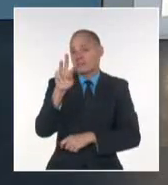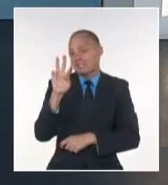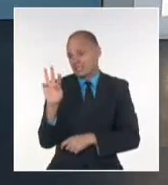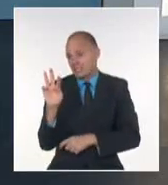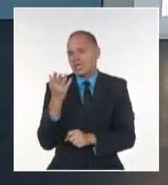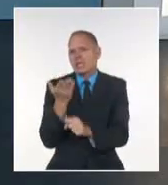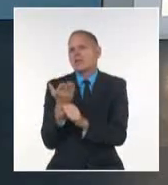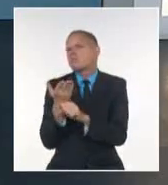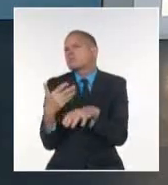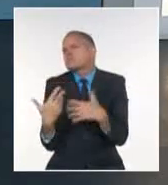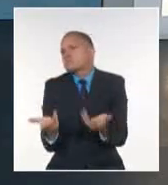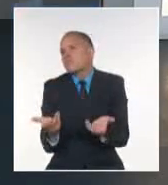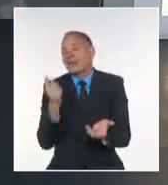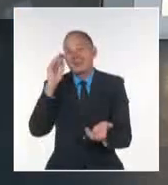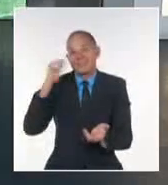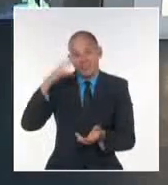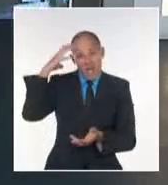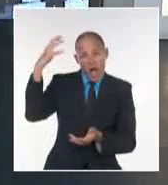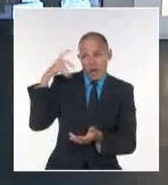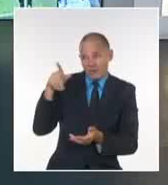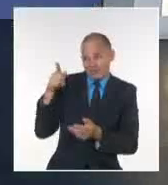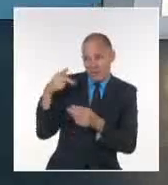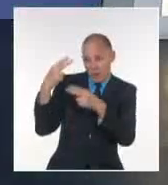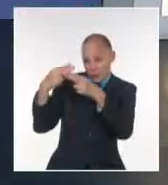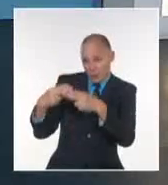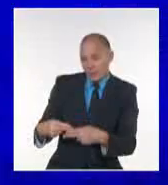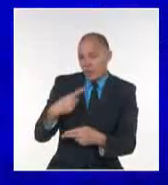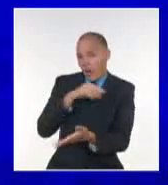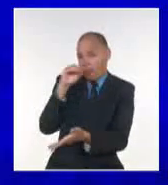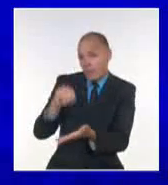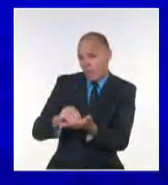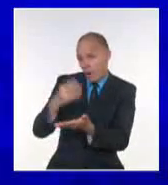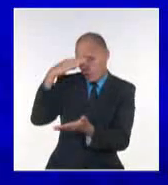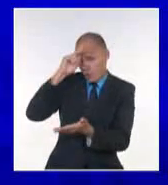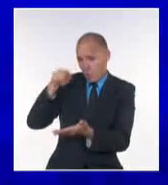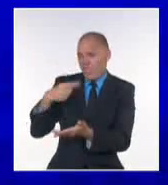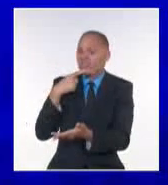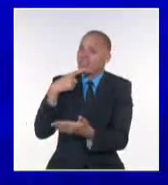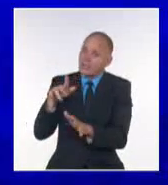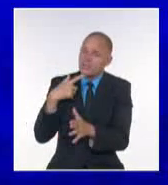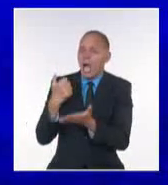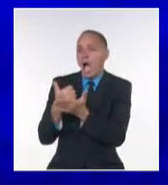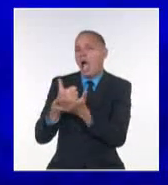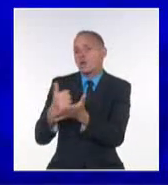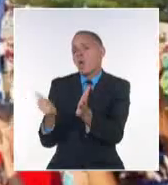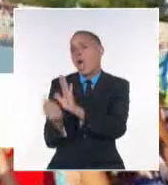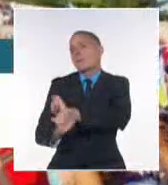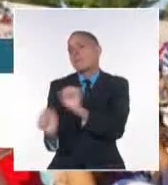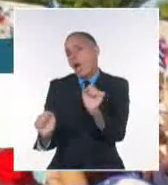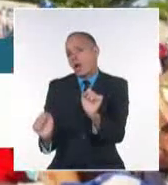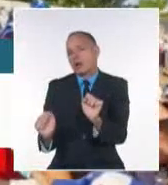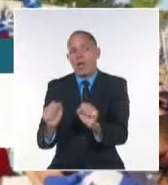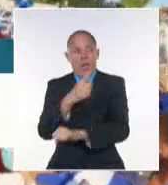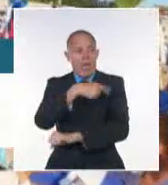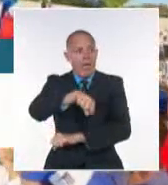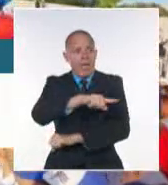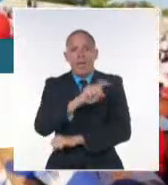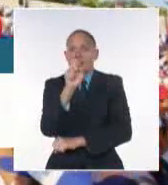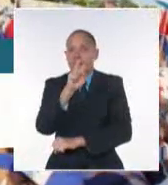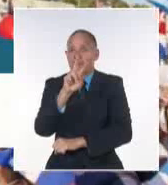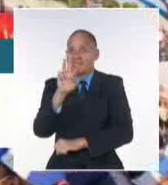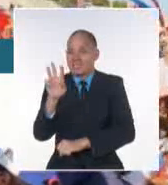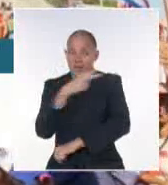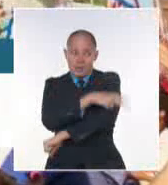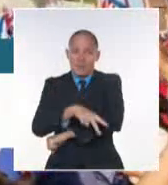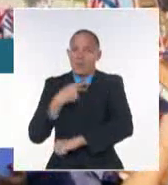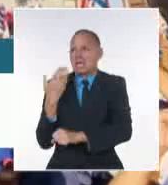lista de estados que según Washington patrocinan el terrorismo. Nuevamente la comunidad internacional denunció las violaciones del gobierno estadounidense frente a